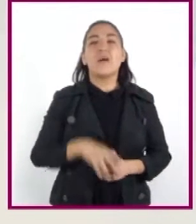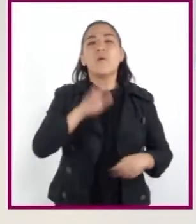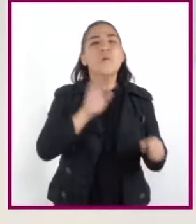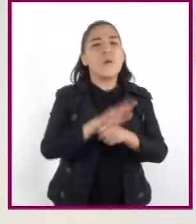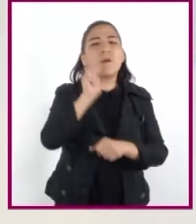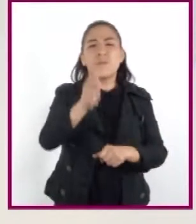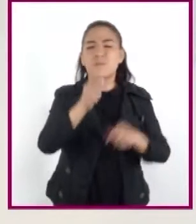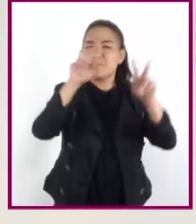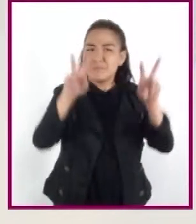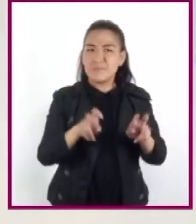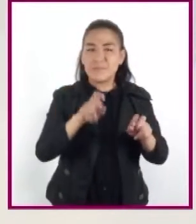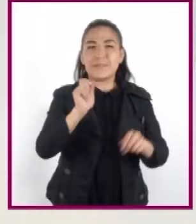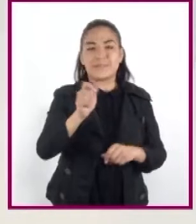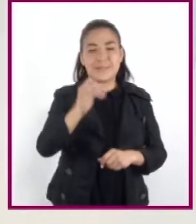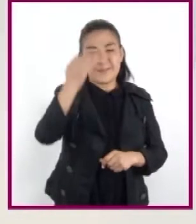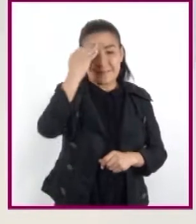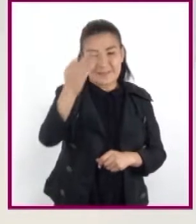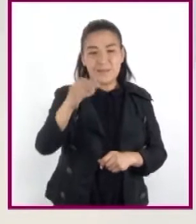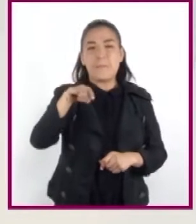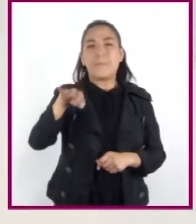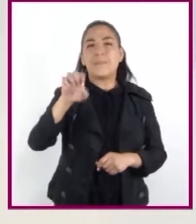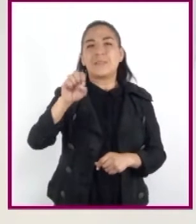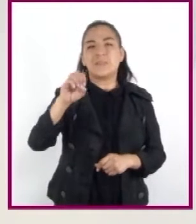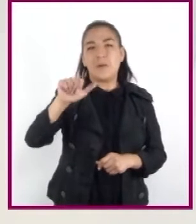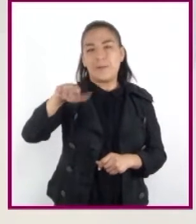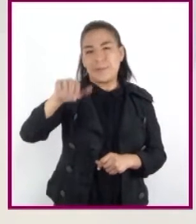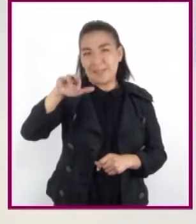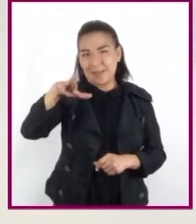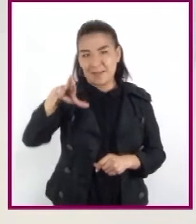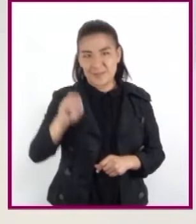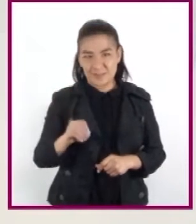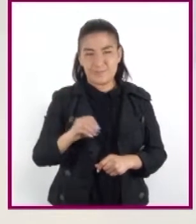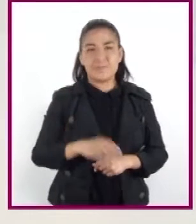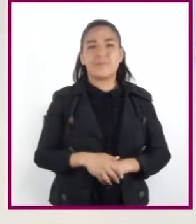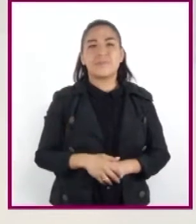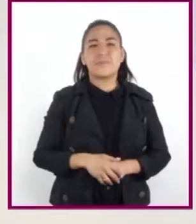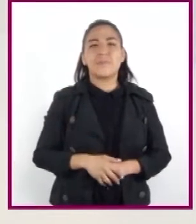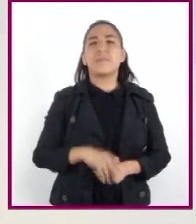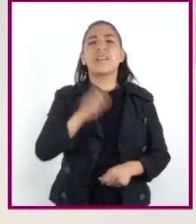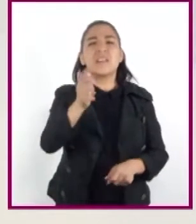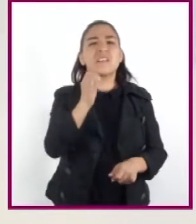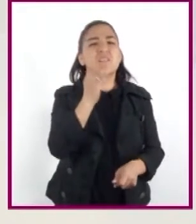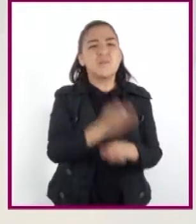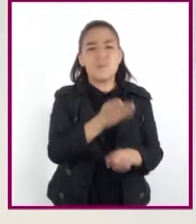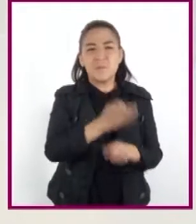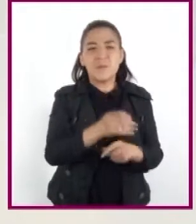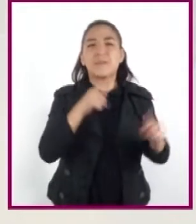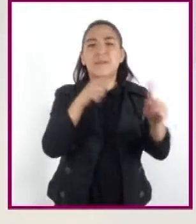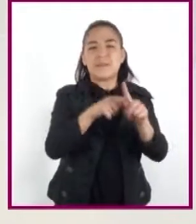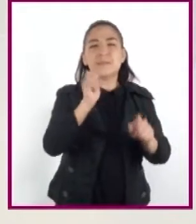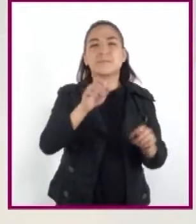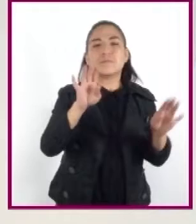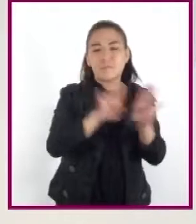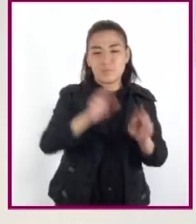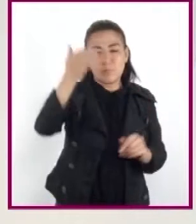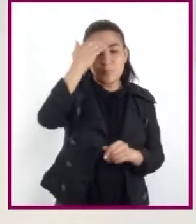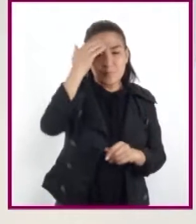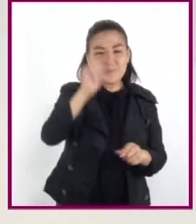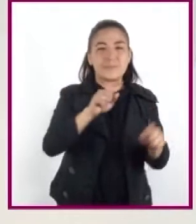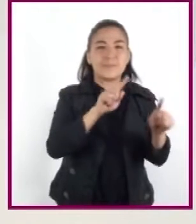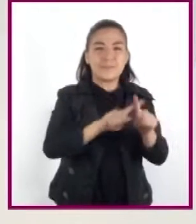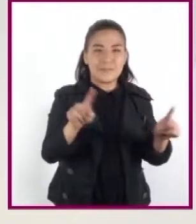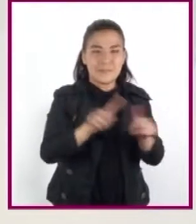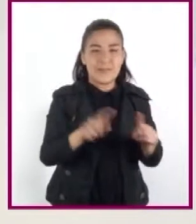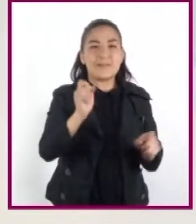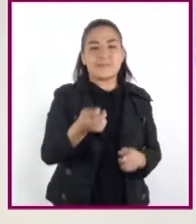vamos a tratar hoy es el tiempo mesoamericano. El propósito de esta sesión es conocer el proceso de formación de